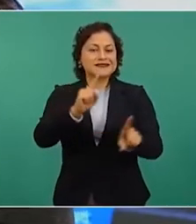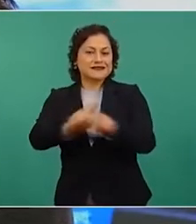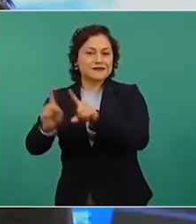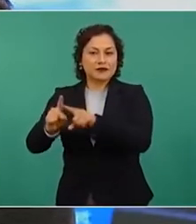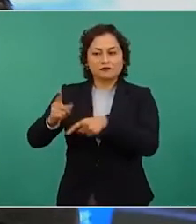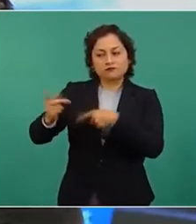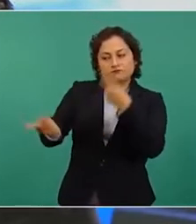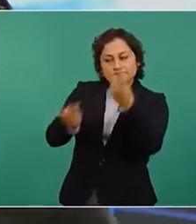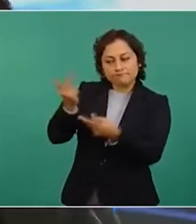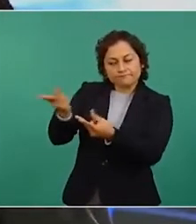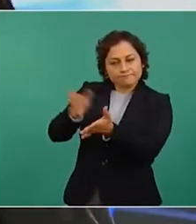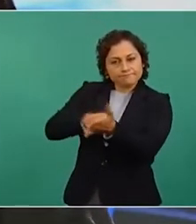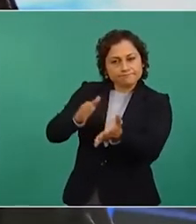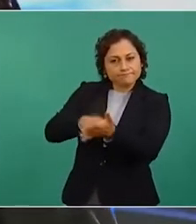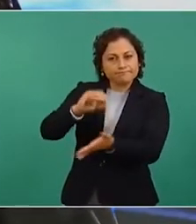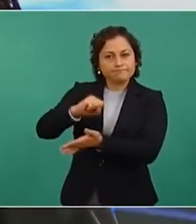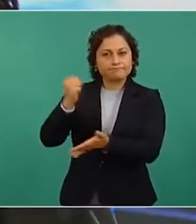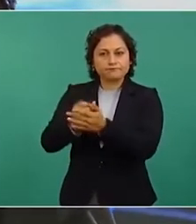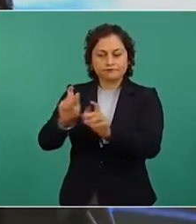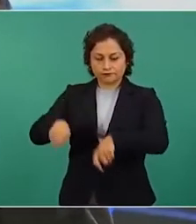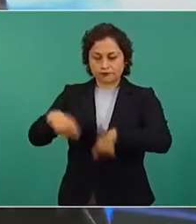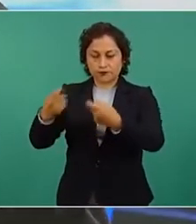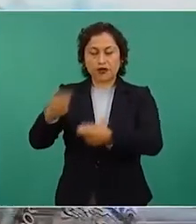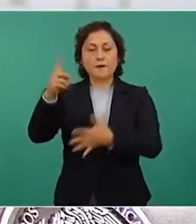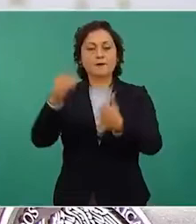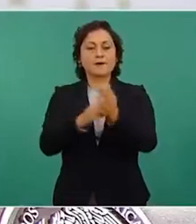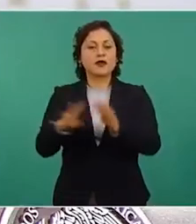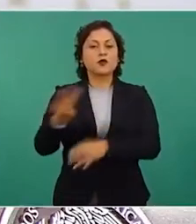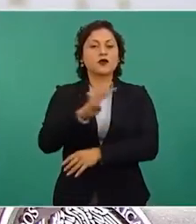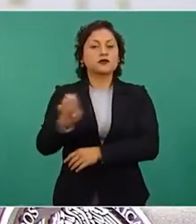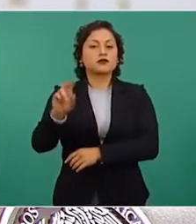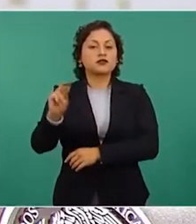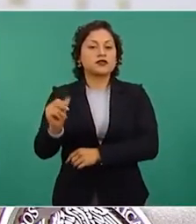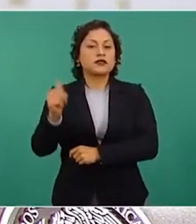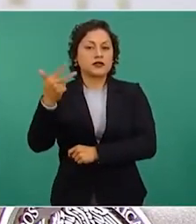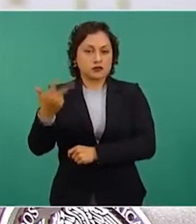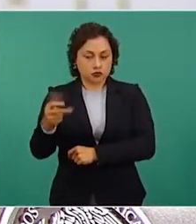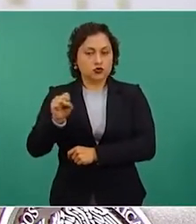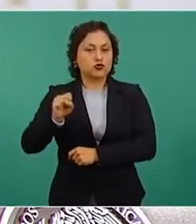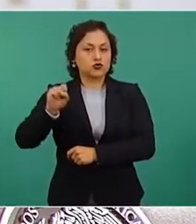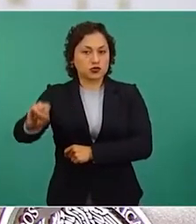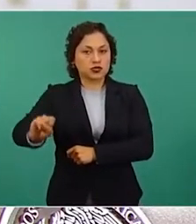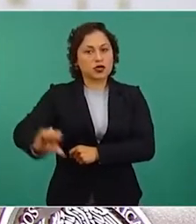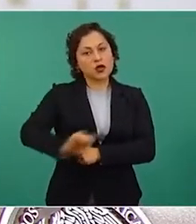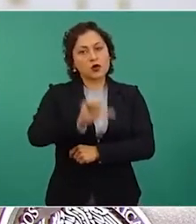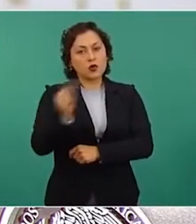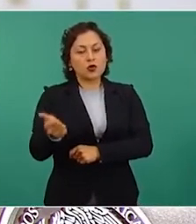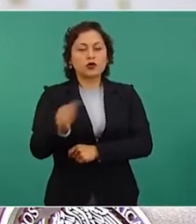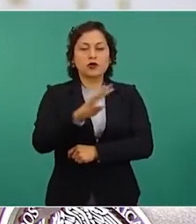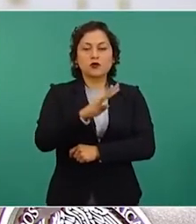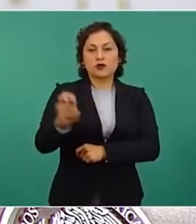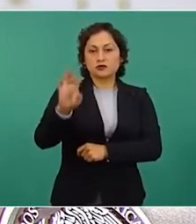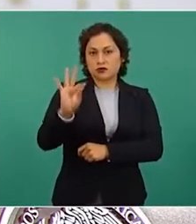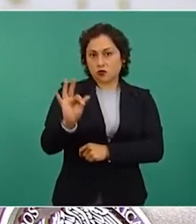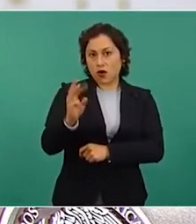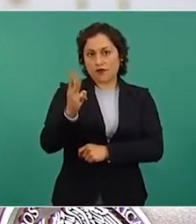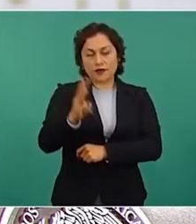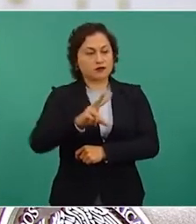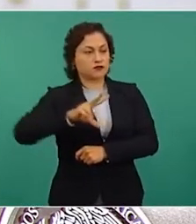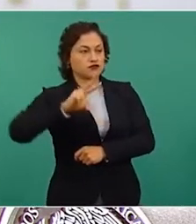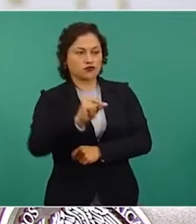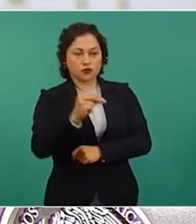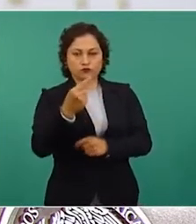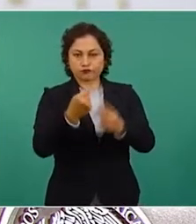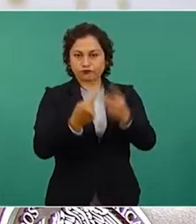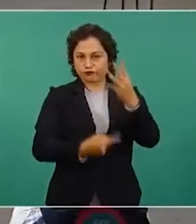otorgado el registro a mil 438 y le ha negado el registro a 443 por diversos